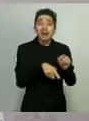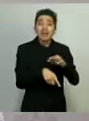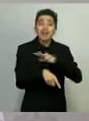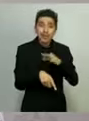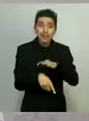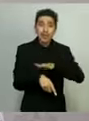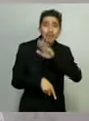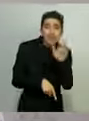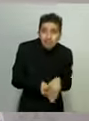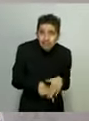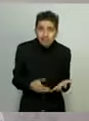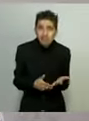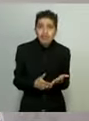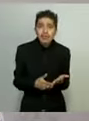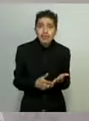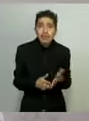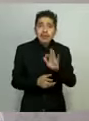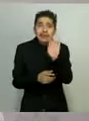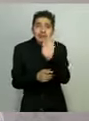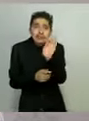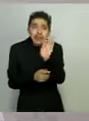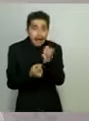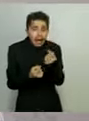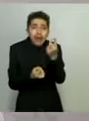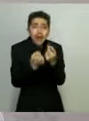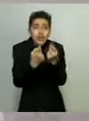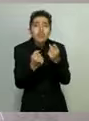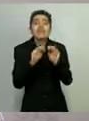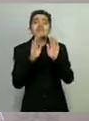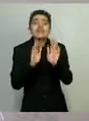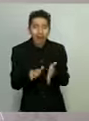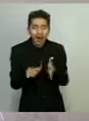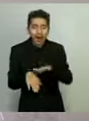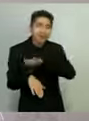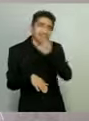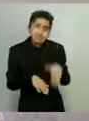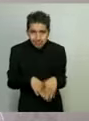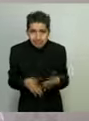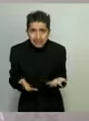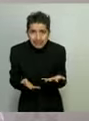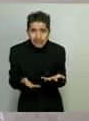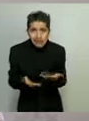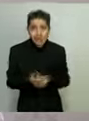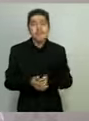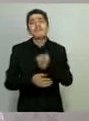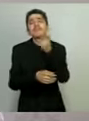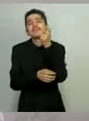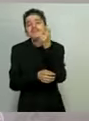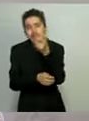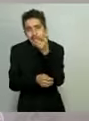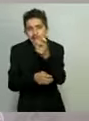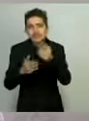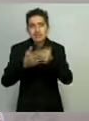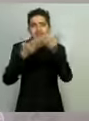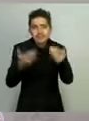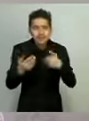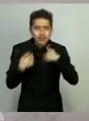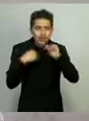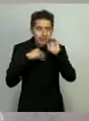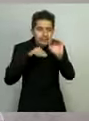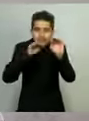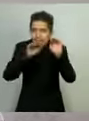o incluso algunos ya fallecieron. Por eso, hago un enérgico llamado